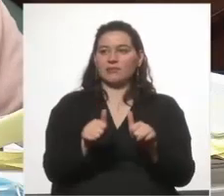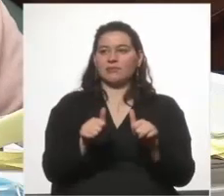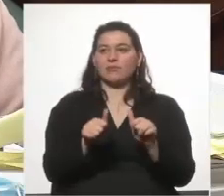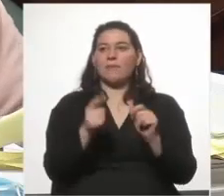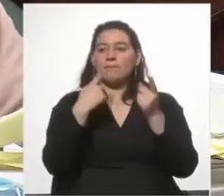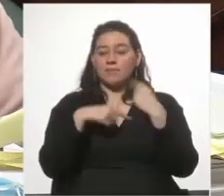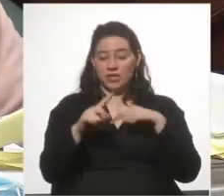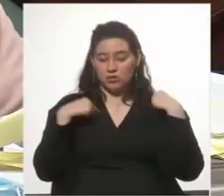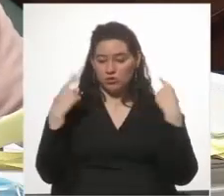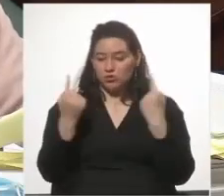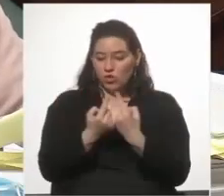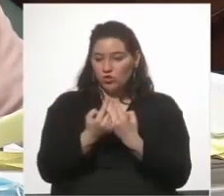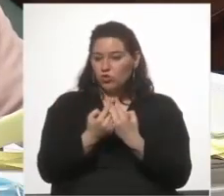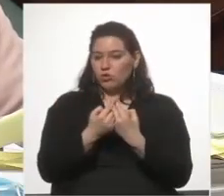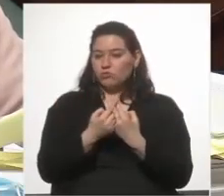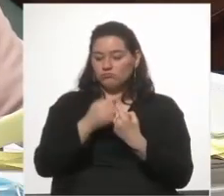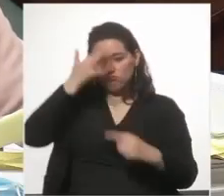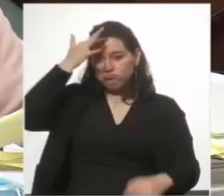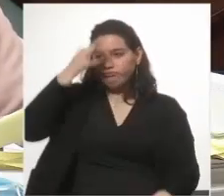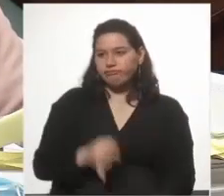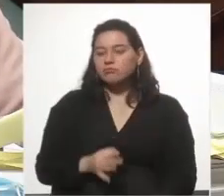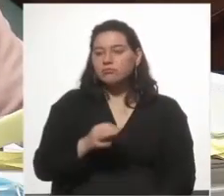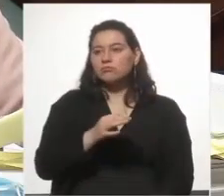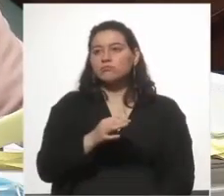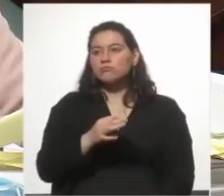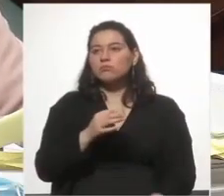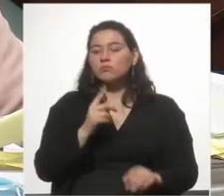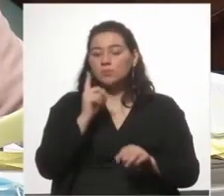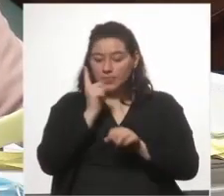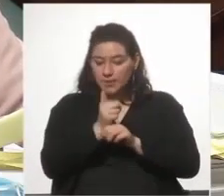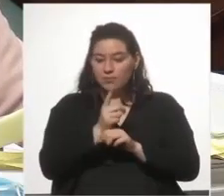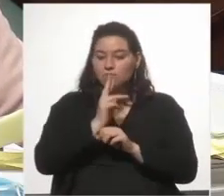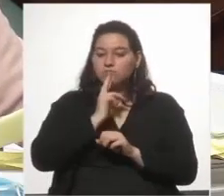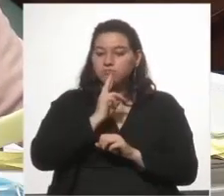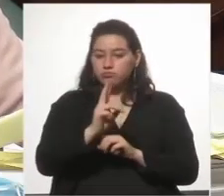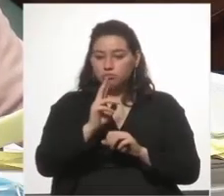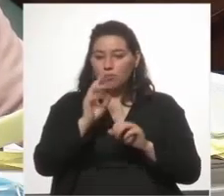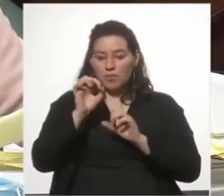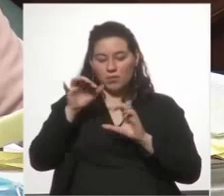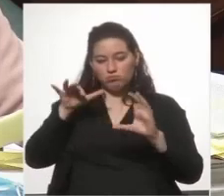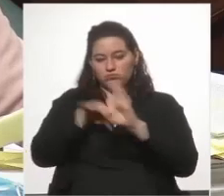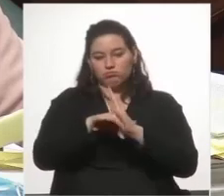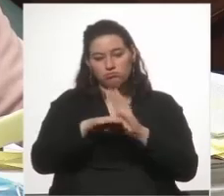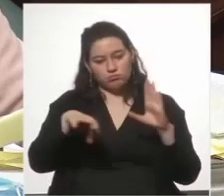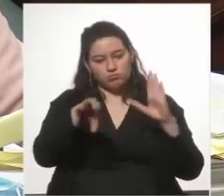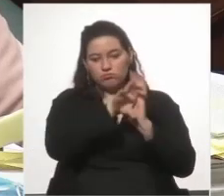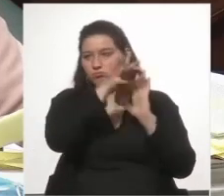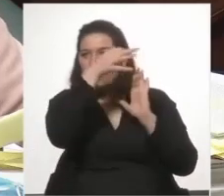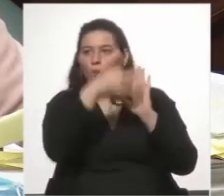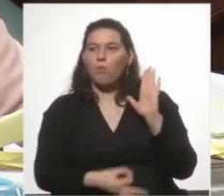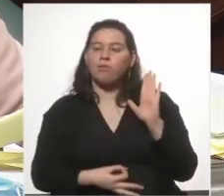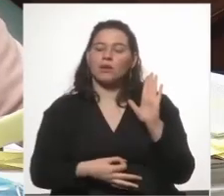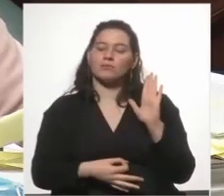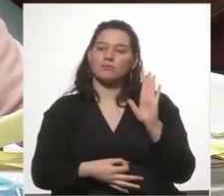pero estamos absolutamente convencidos de que el curso de acción que hemos resuelto es el que se ajusta a la Constitución de la República